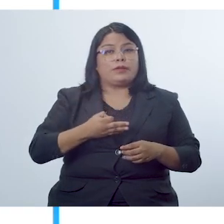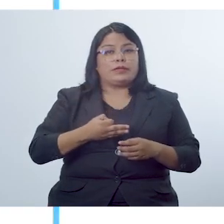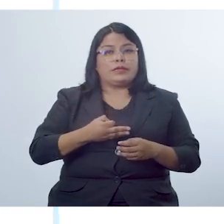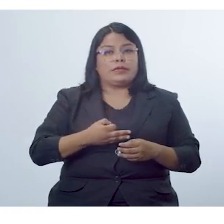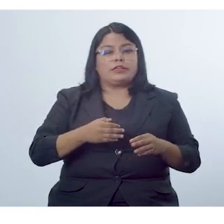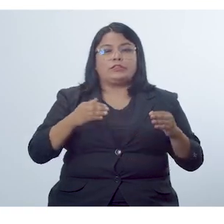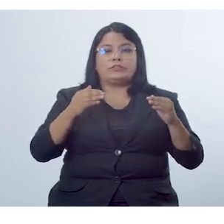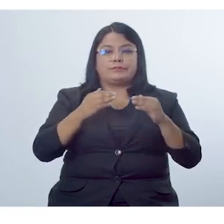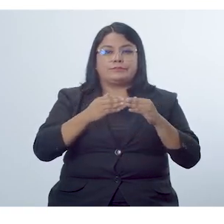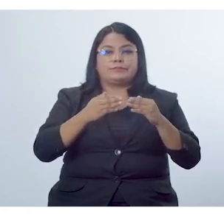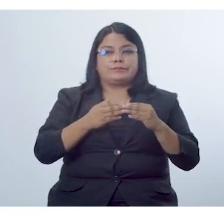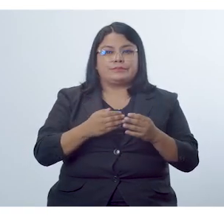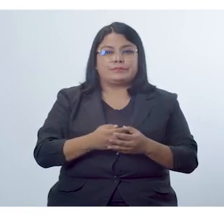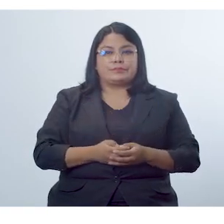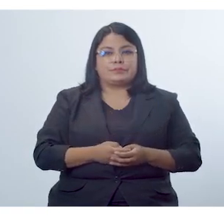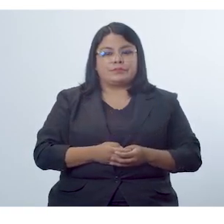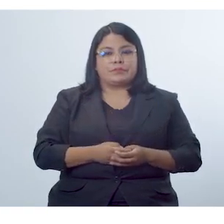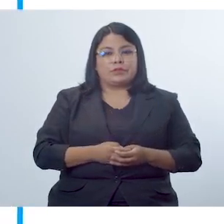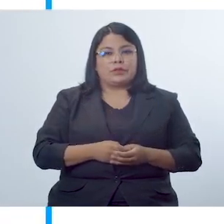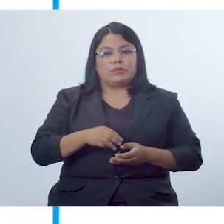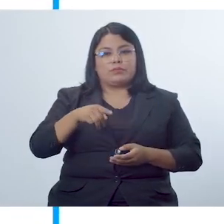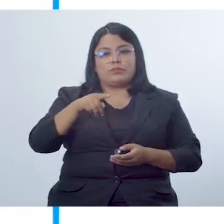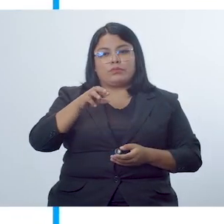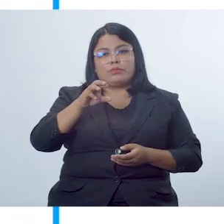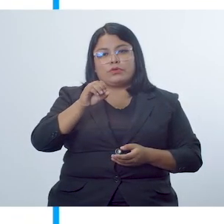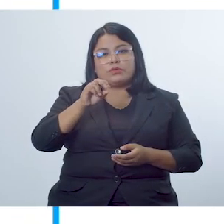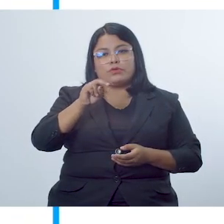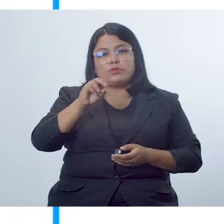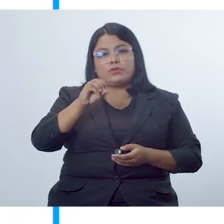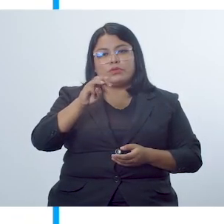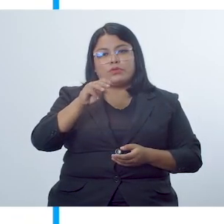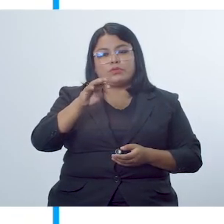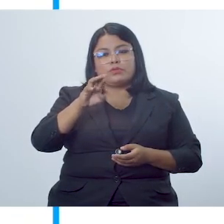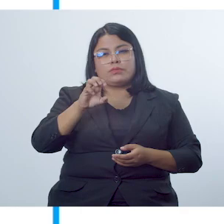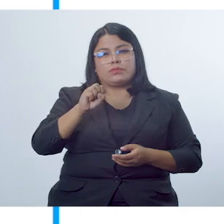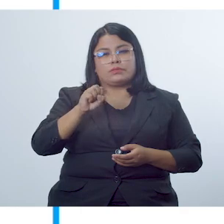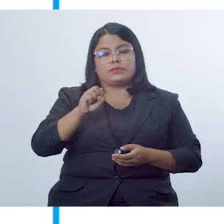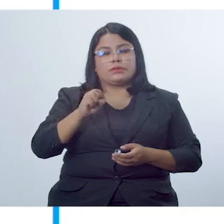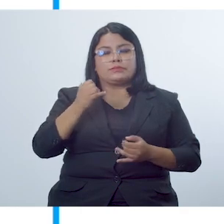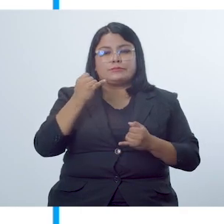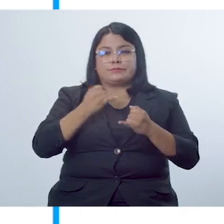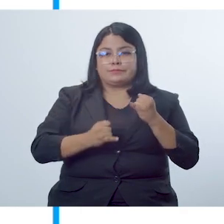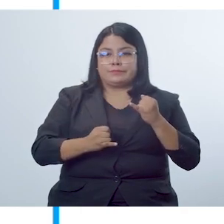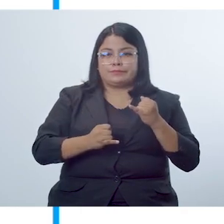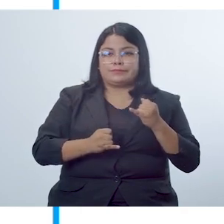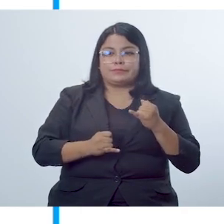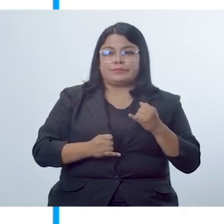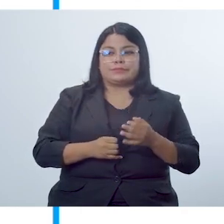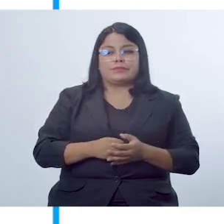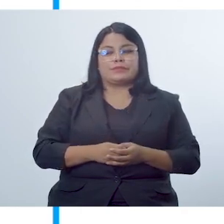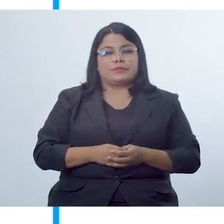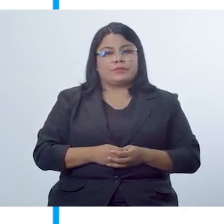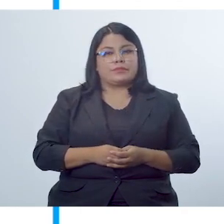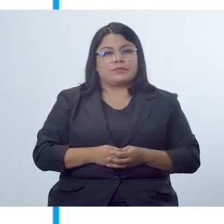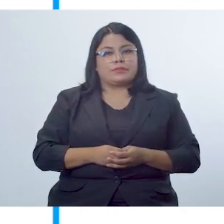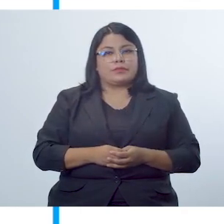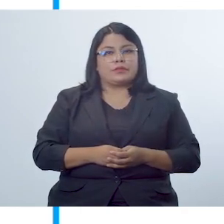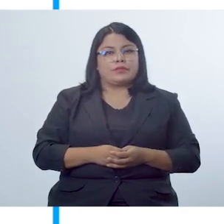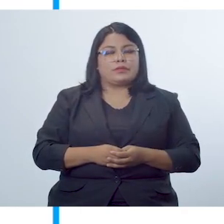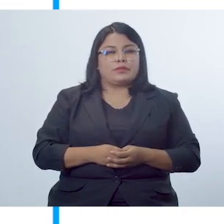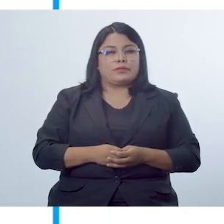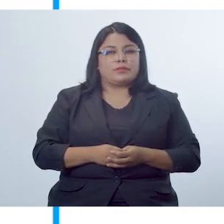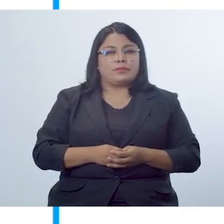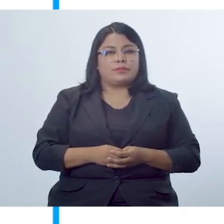tales como los pronombres y la adecuación textual para finalizar con la escritura de un borrador del